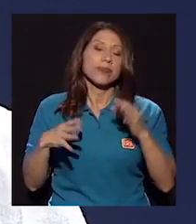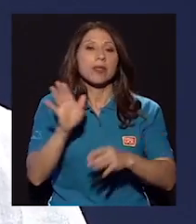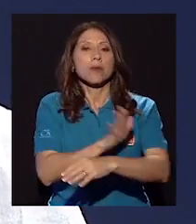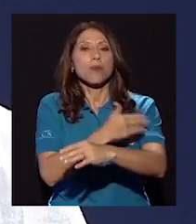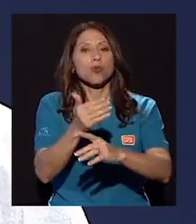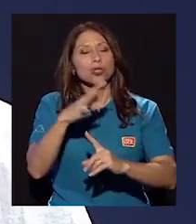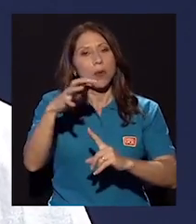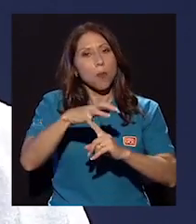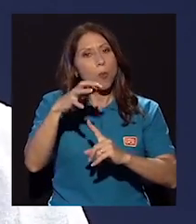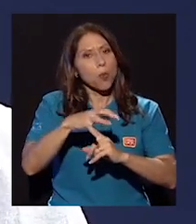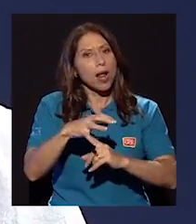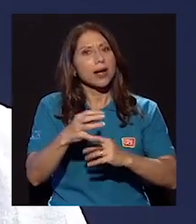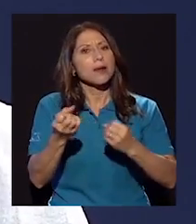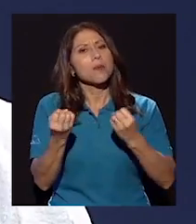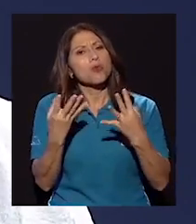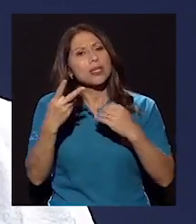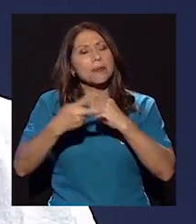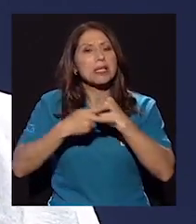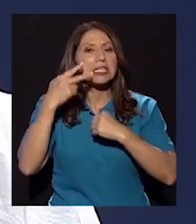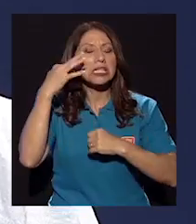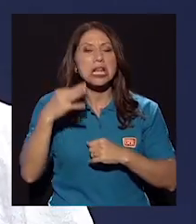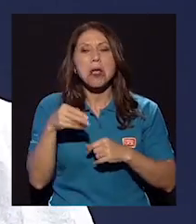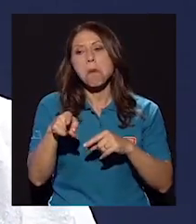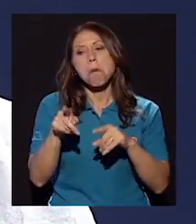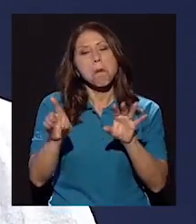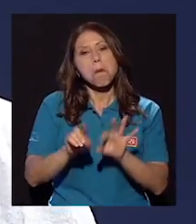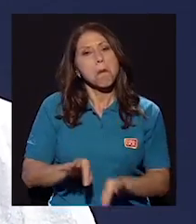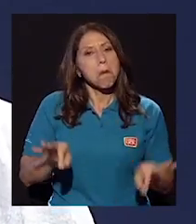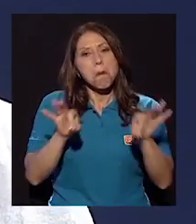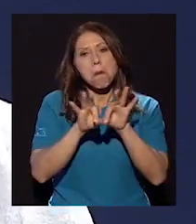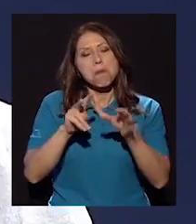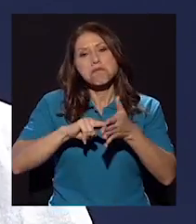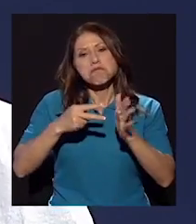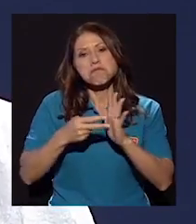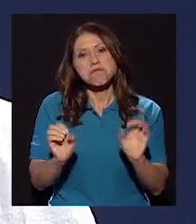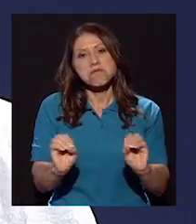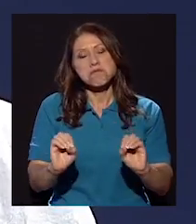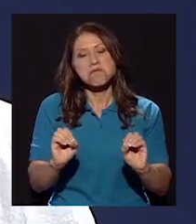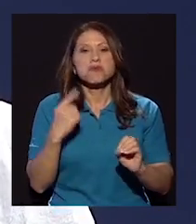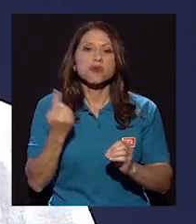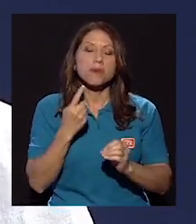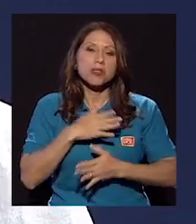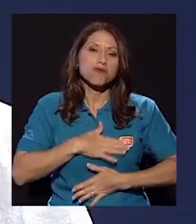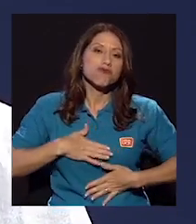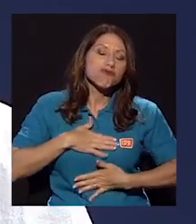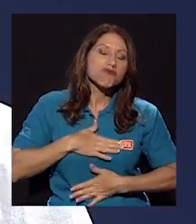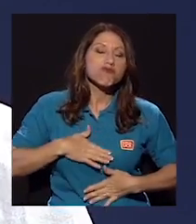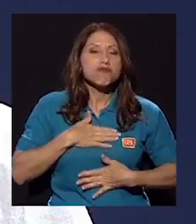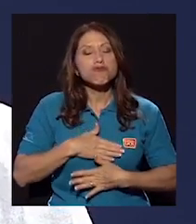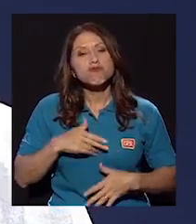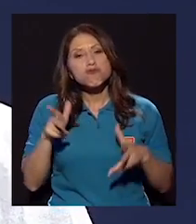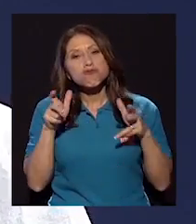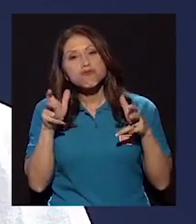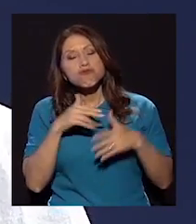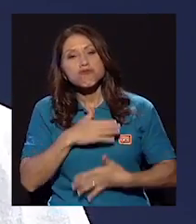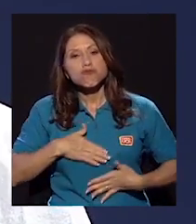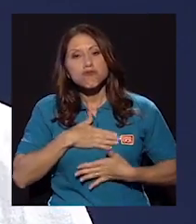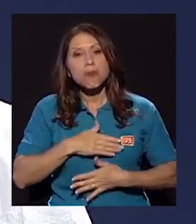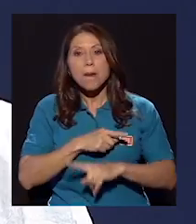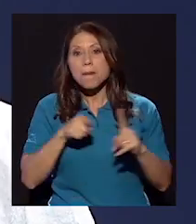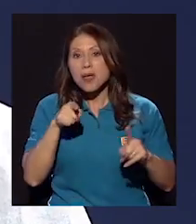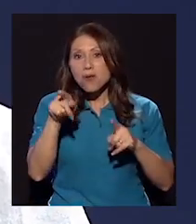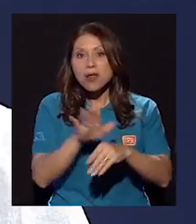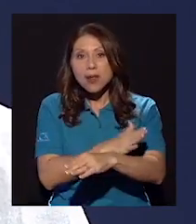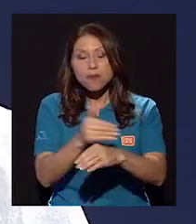Y la música popular, aunque muchísimas veces se considera que es algo sin importancia o algo que no significa nada, puro entretenimiento, puro disfrute,